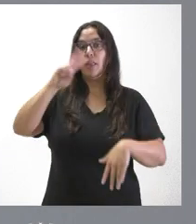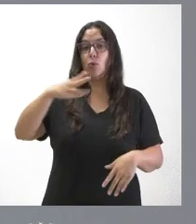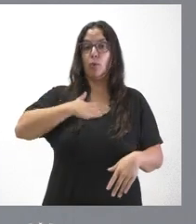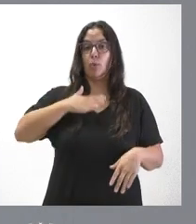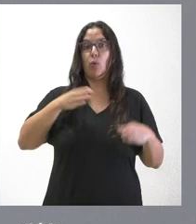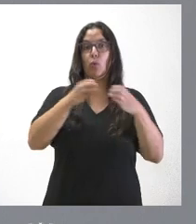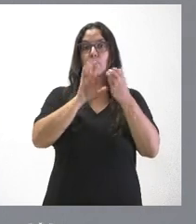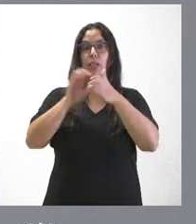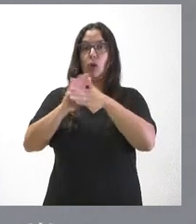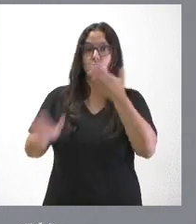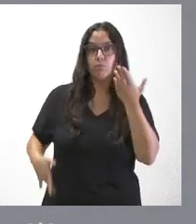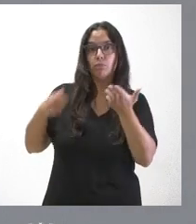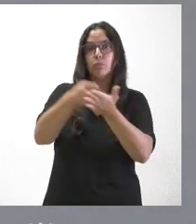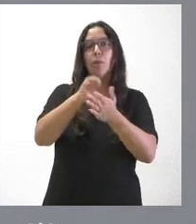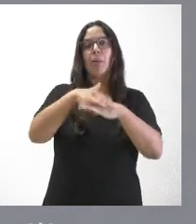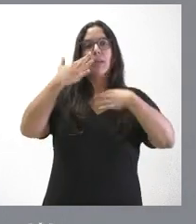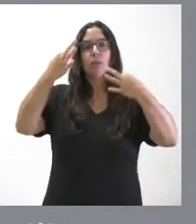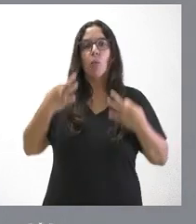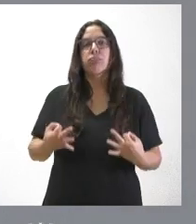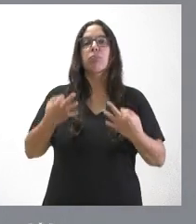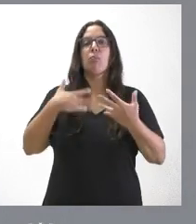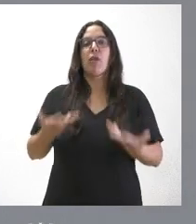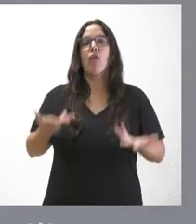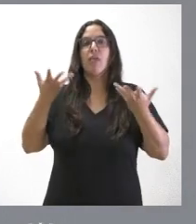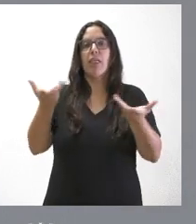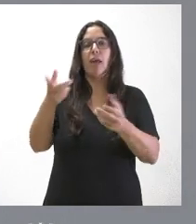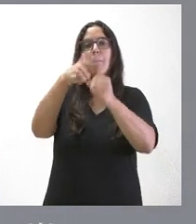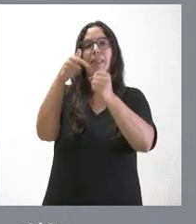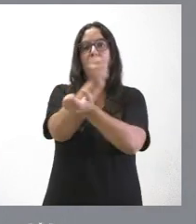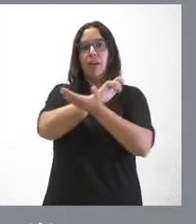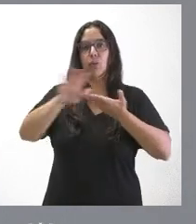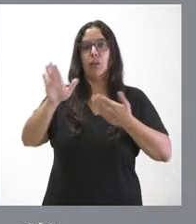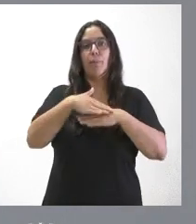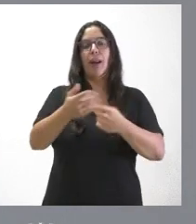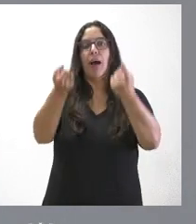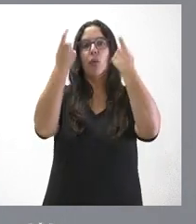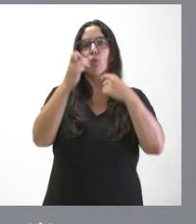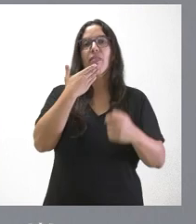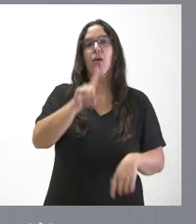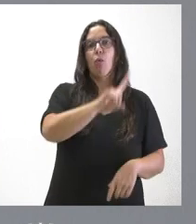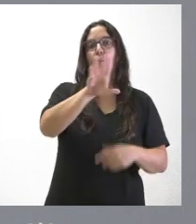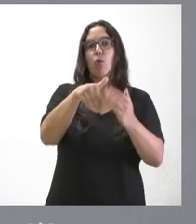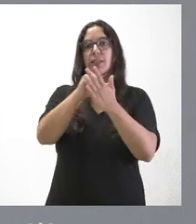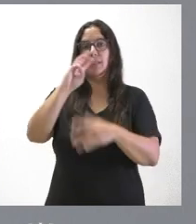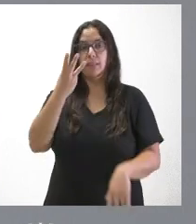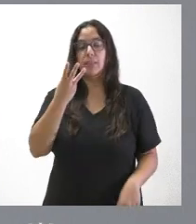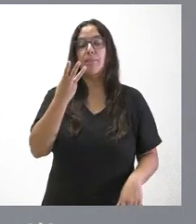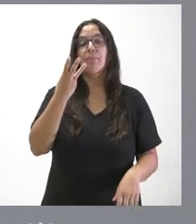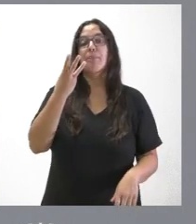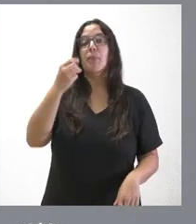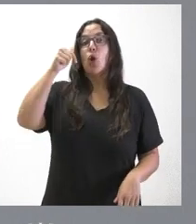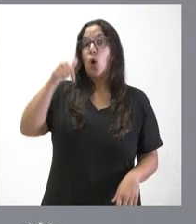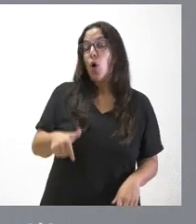para garantizar en el curso 2023-2024 la gratuidad de la educación para los alumnos entre uno y tres años. Lo que traemos hoy